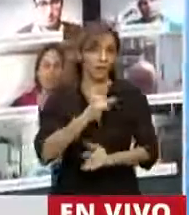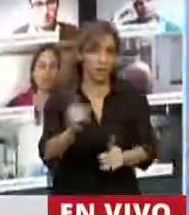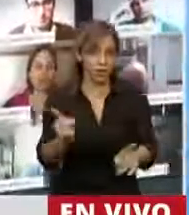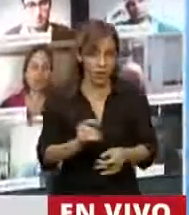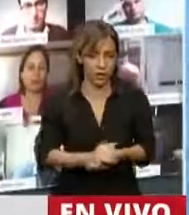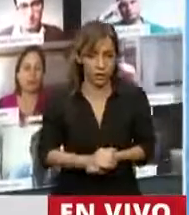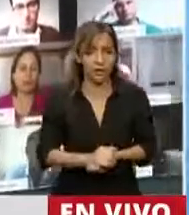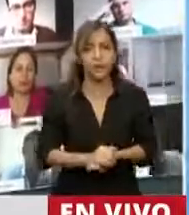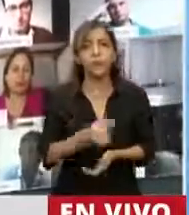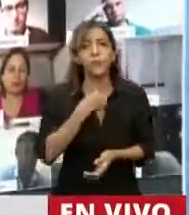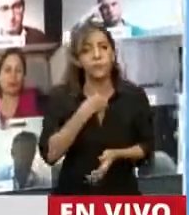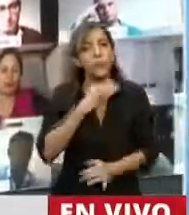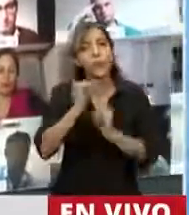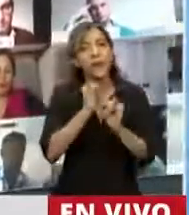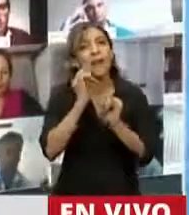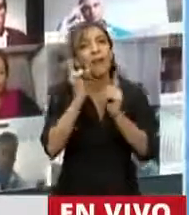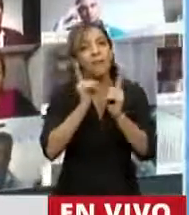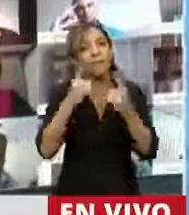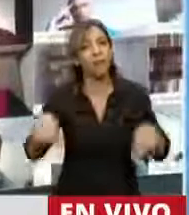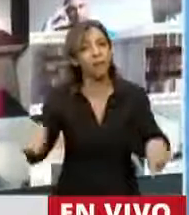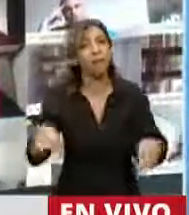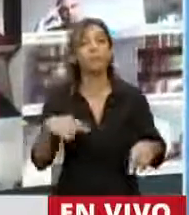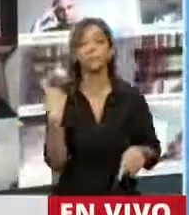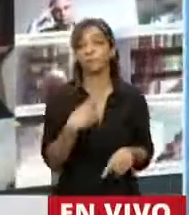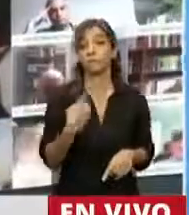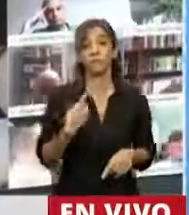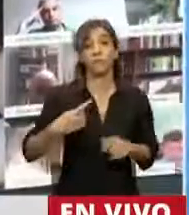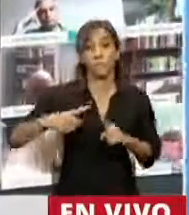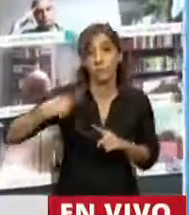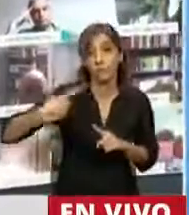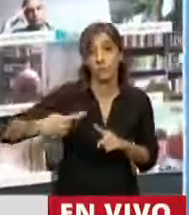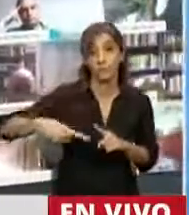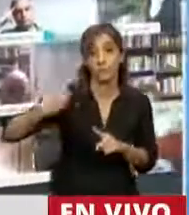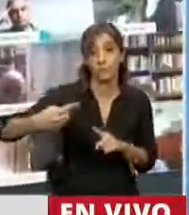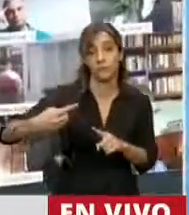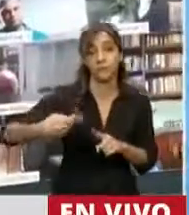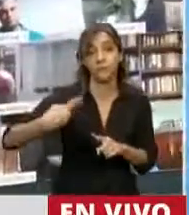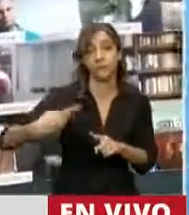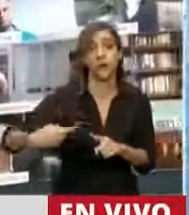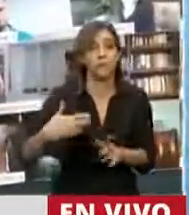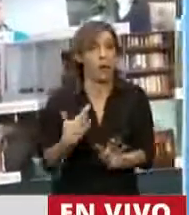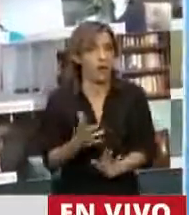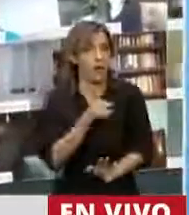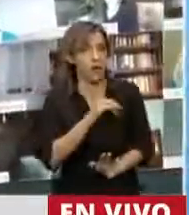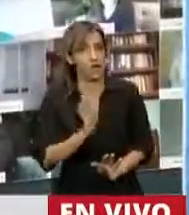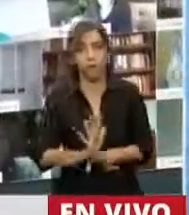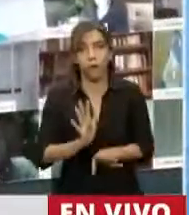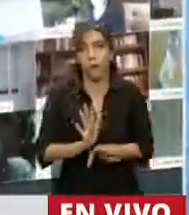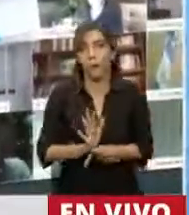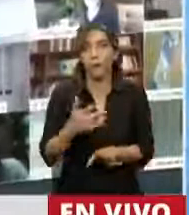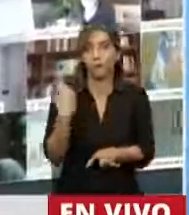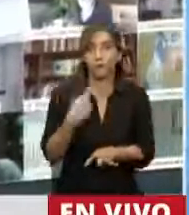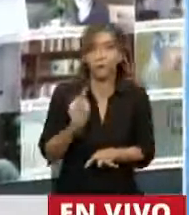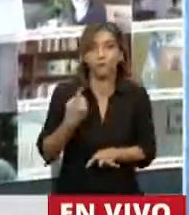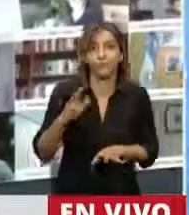hora de revisar algunos marcos conceptuales, porque cuando uno sistemáticamente produce diagnósticos que llevan a políticas que finalmente